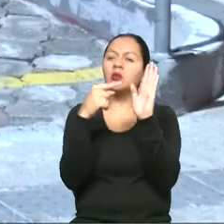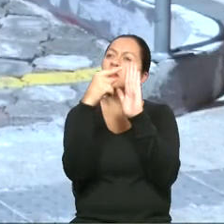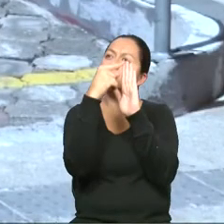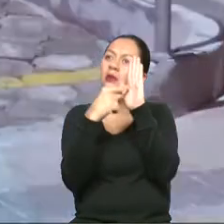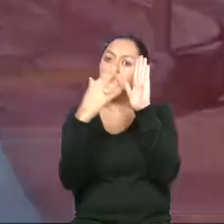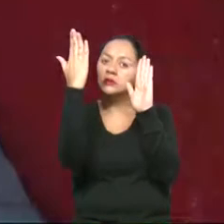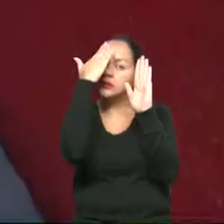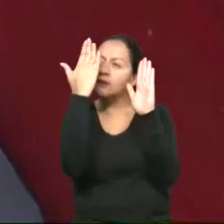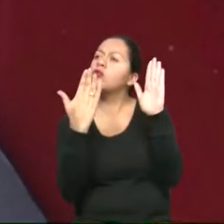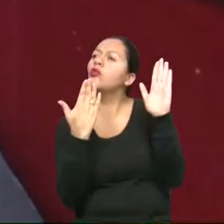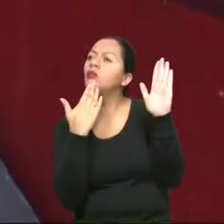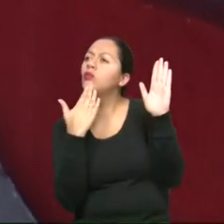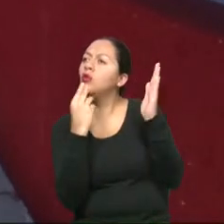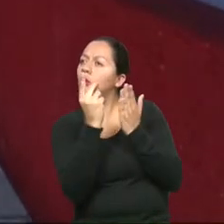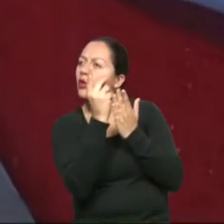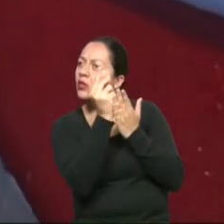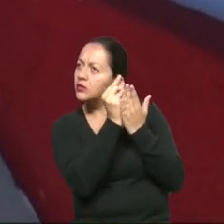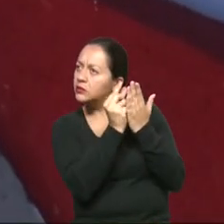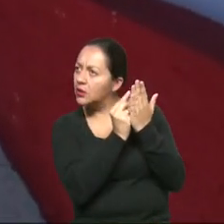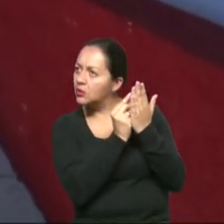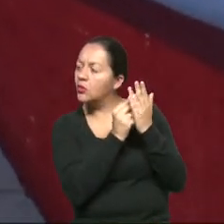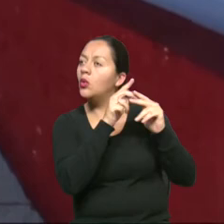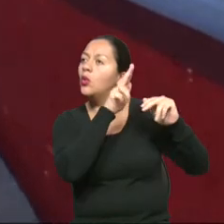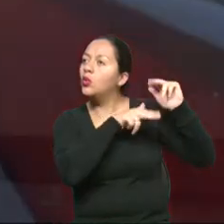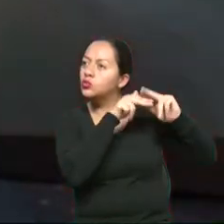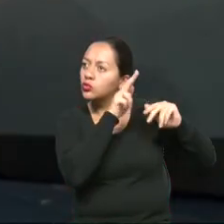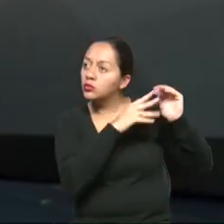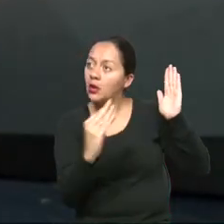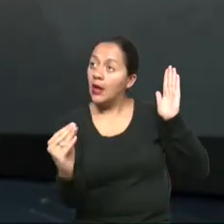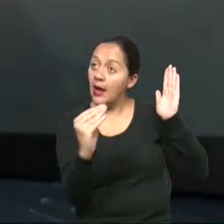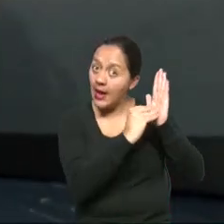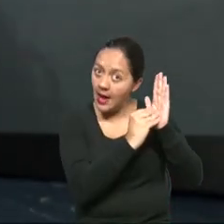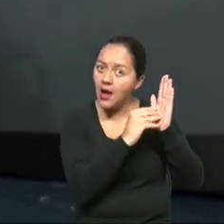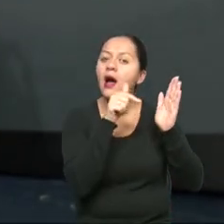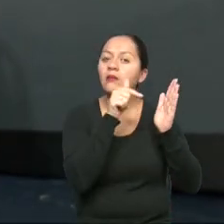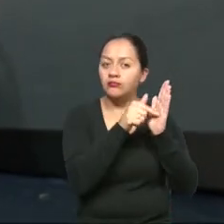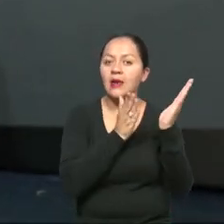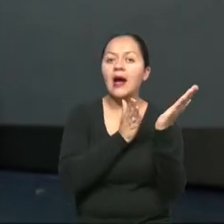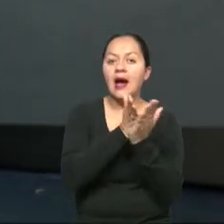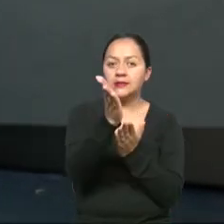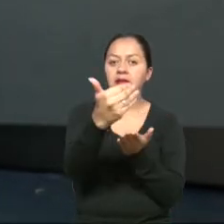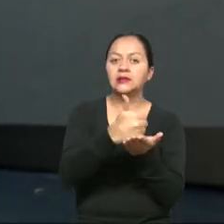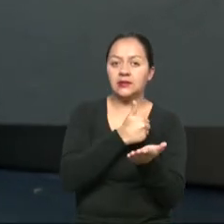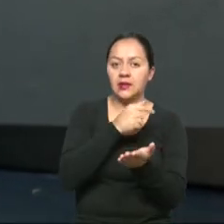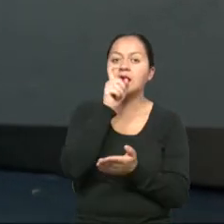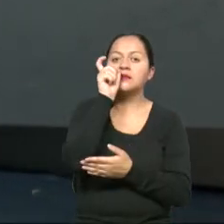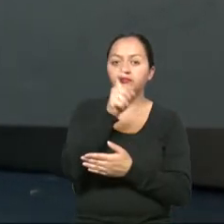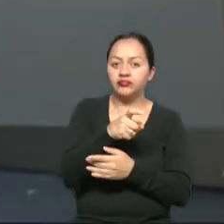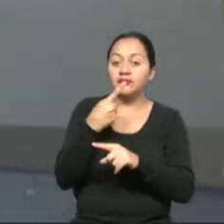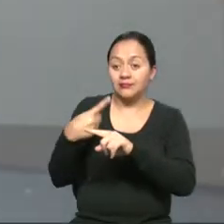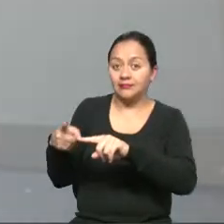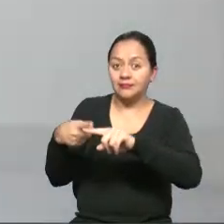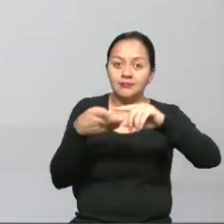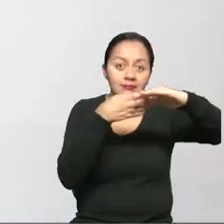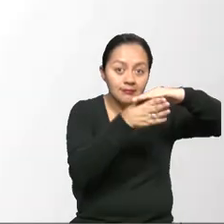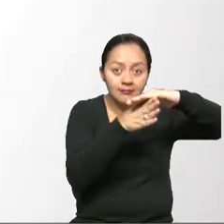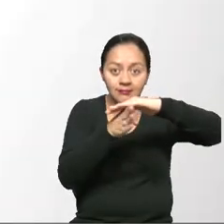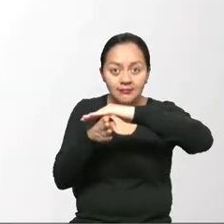sobre los requisitos mínimos de diseño y construcción que se deben considerar para garantizar la accesibilidad a diferentes entornos.